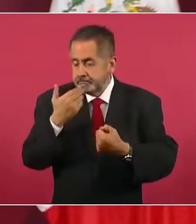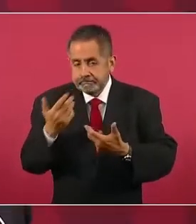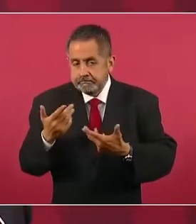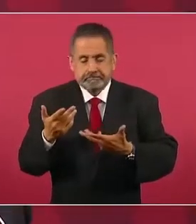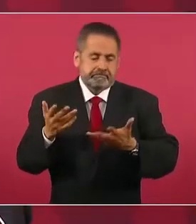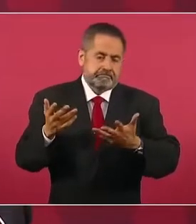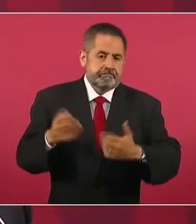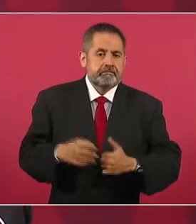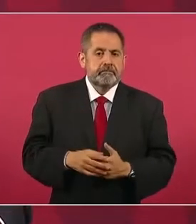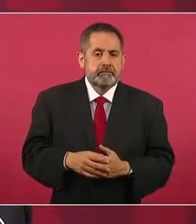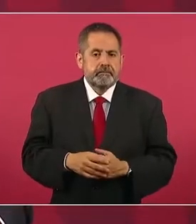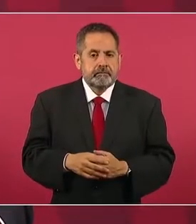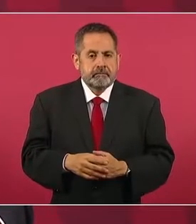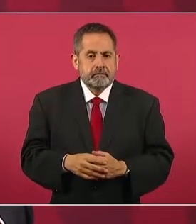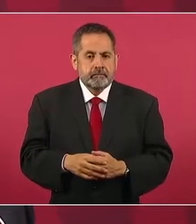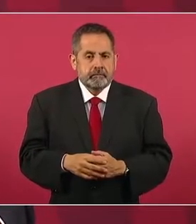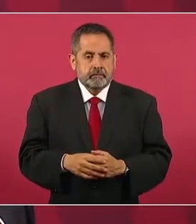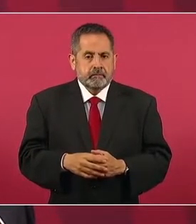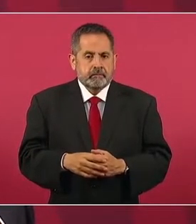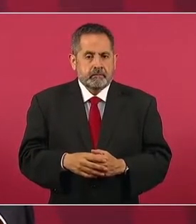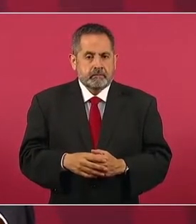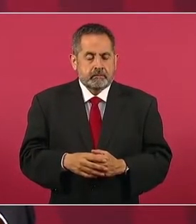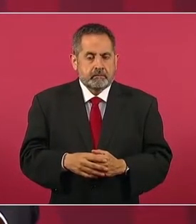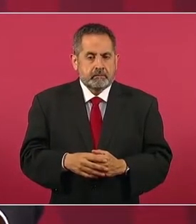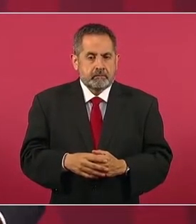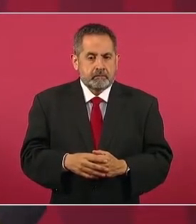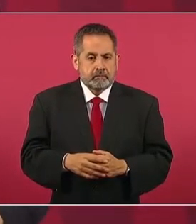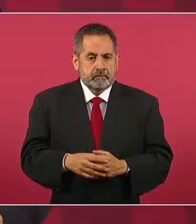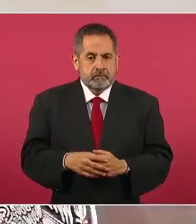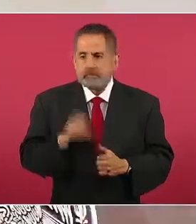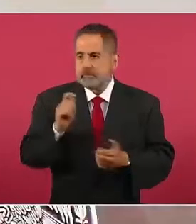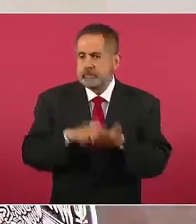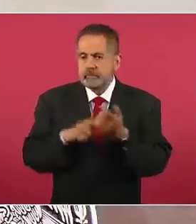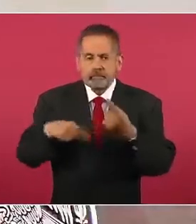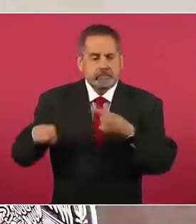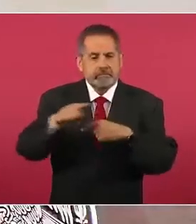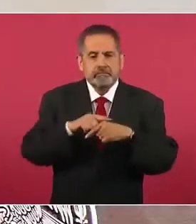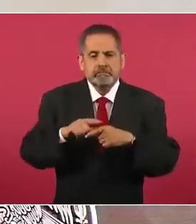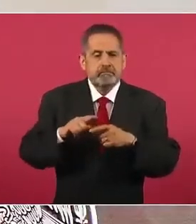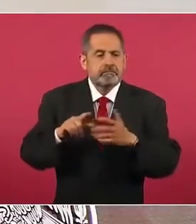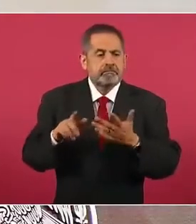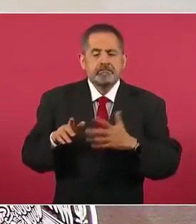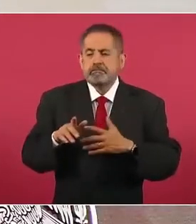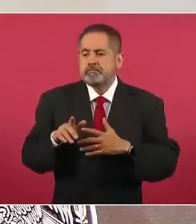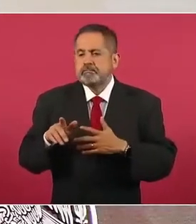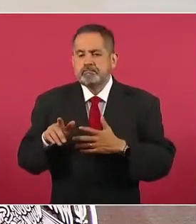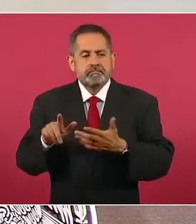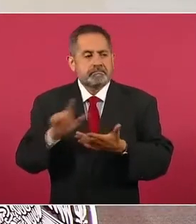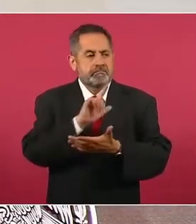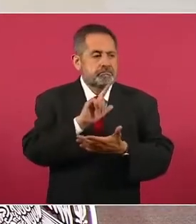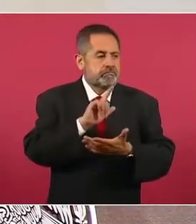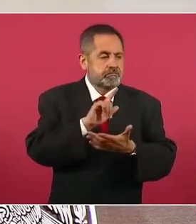cuando la delincuencia manda,